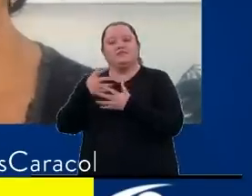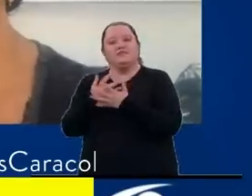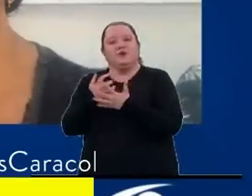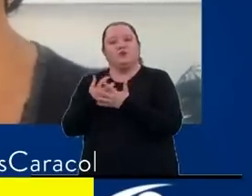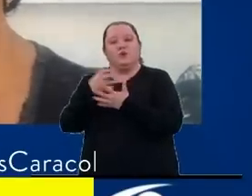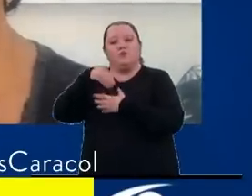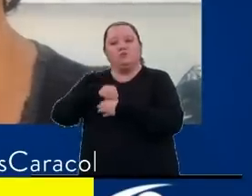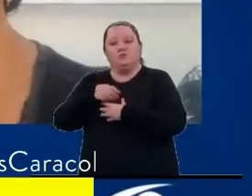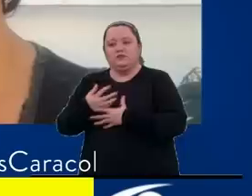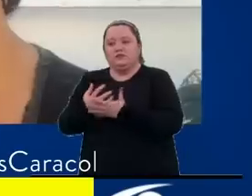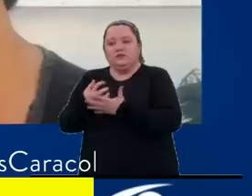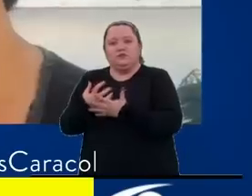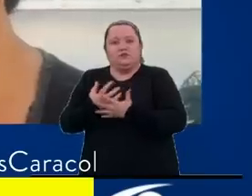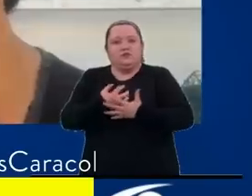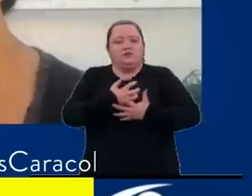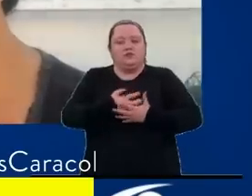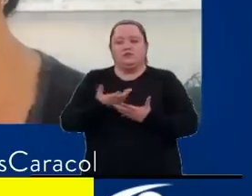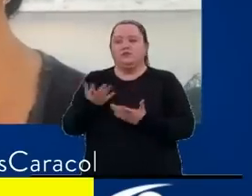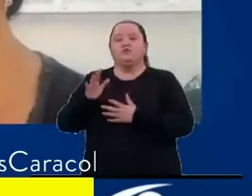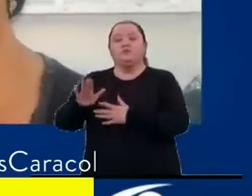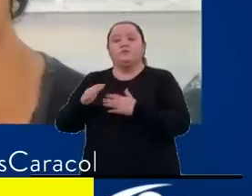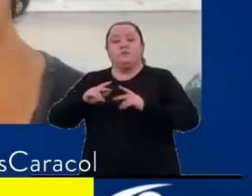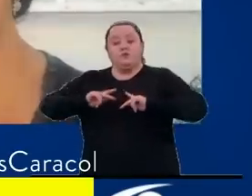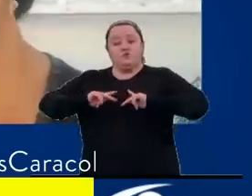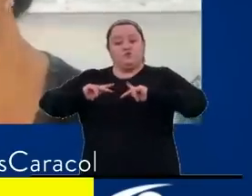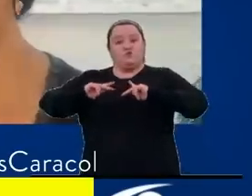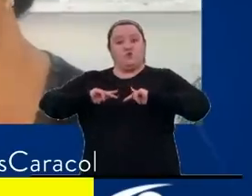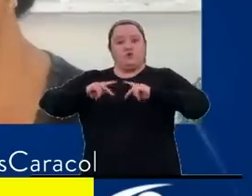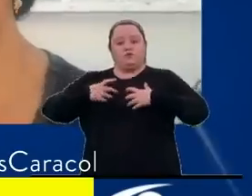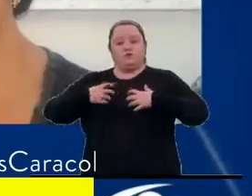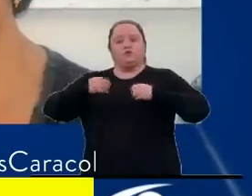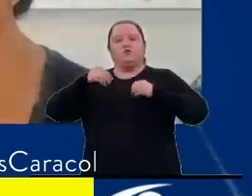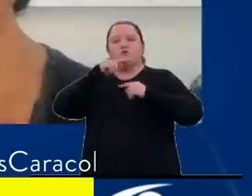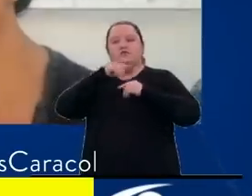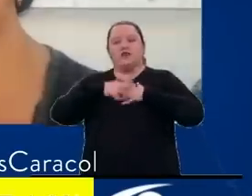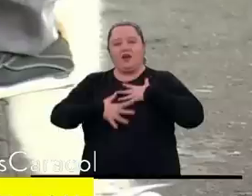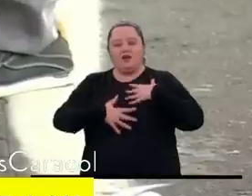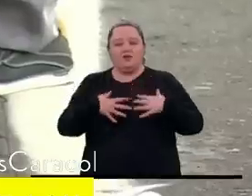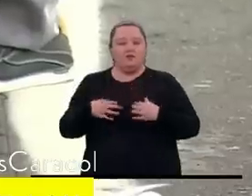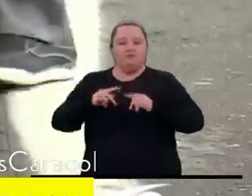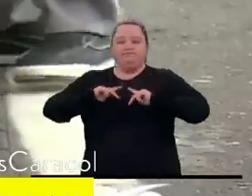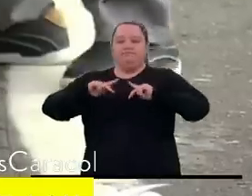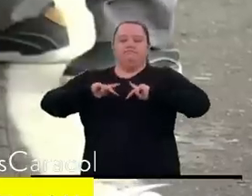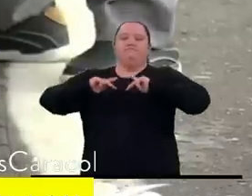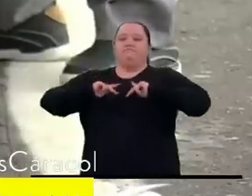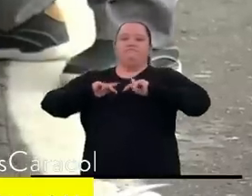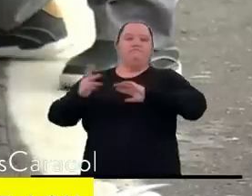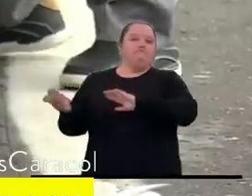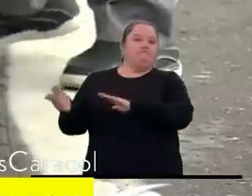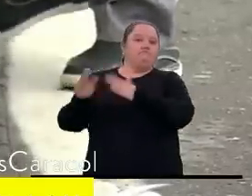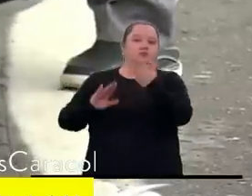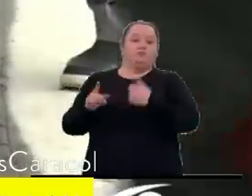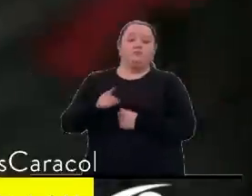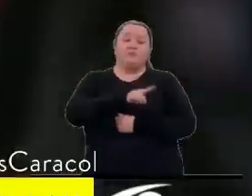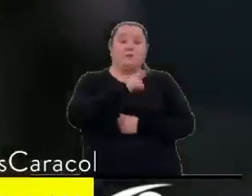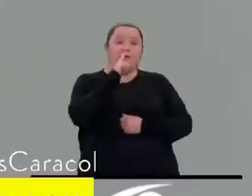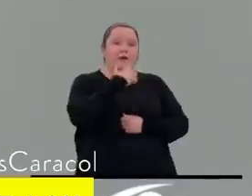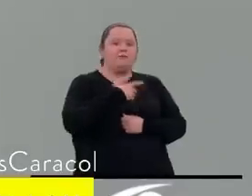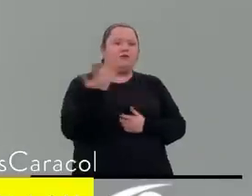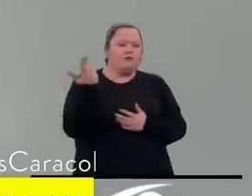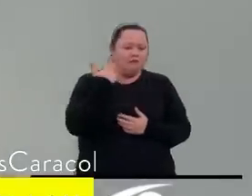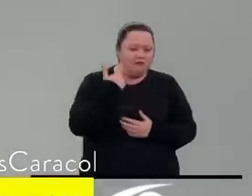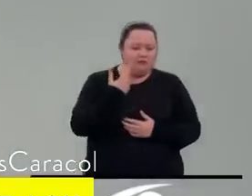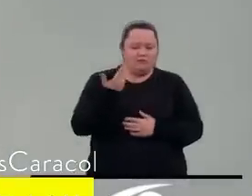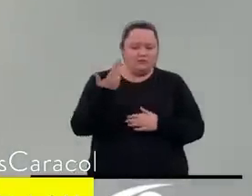así que los pulmones se le llenaron de sangre y colapsó. Una vez los papás de Dayana se enteraron de su muerte,